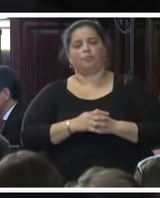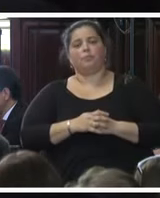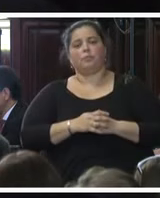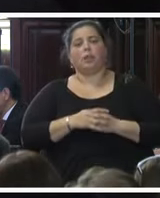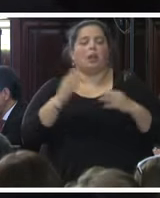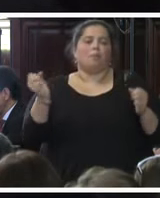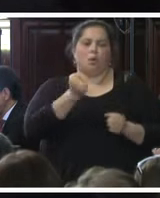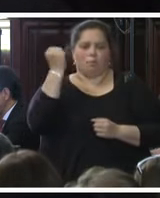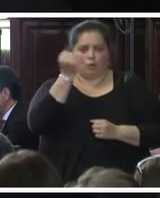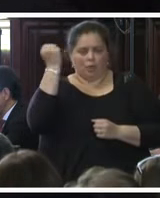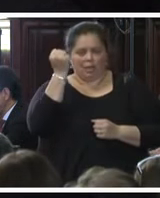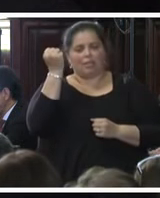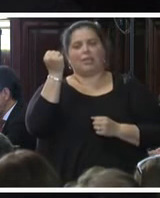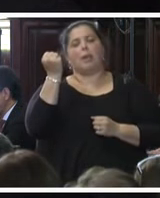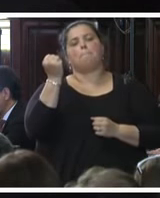importante que